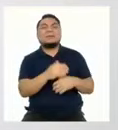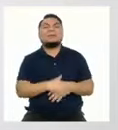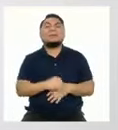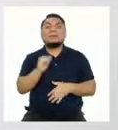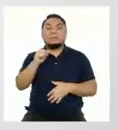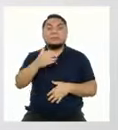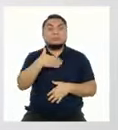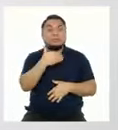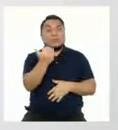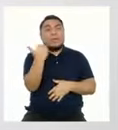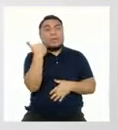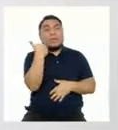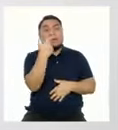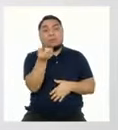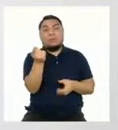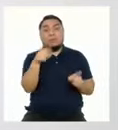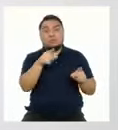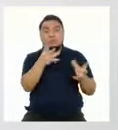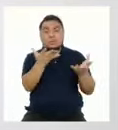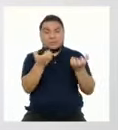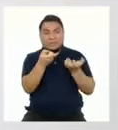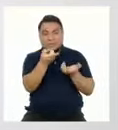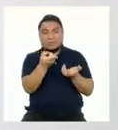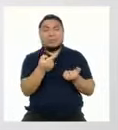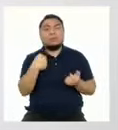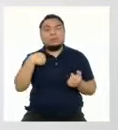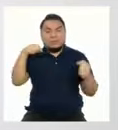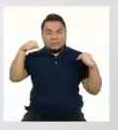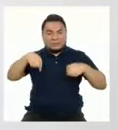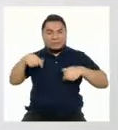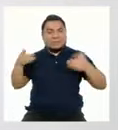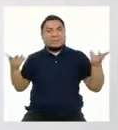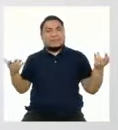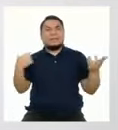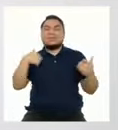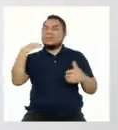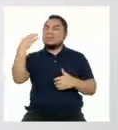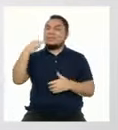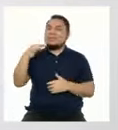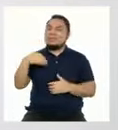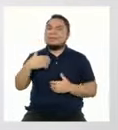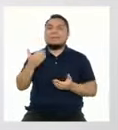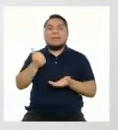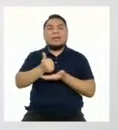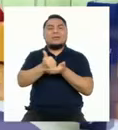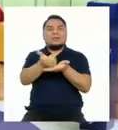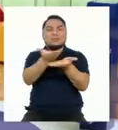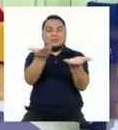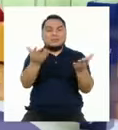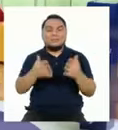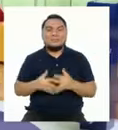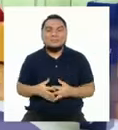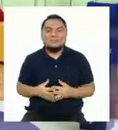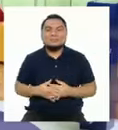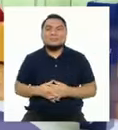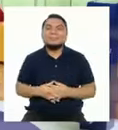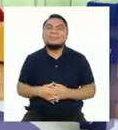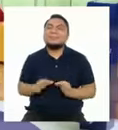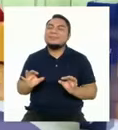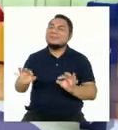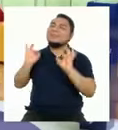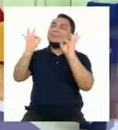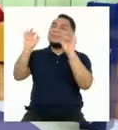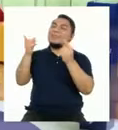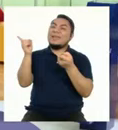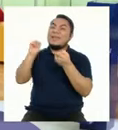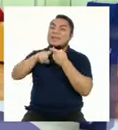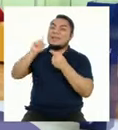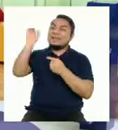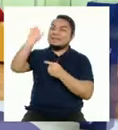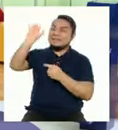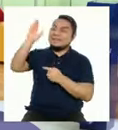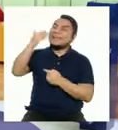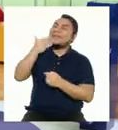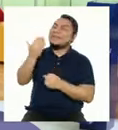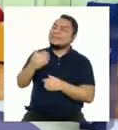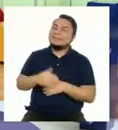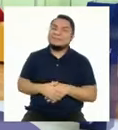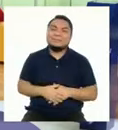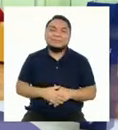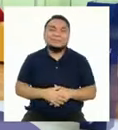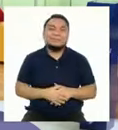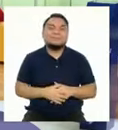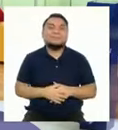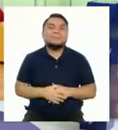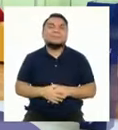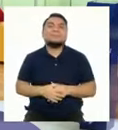Yaremis, llámame cuando quieras que aquí estoy siempre para ayudar. Genial, hasta pronto entonces.